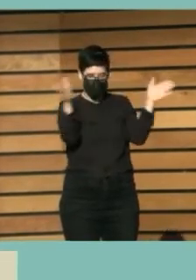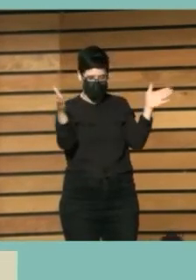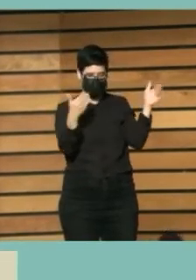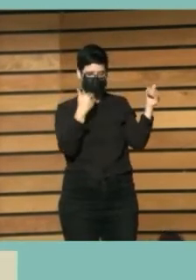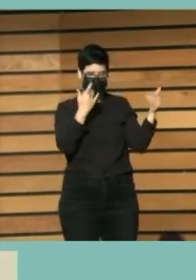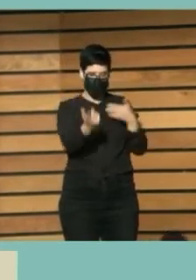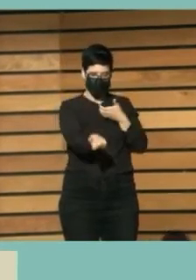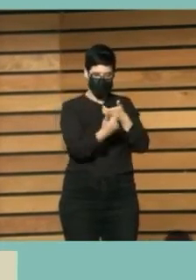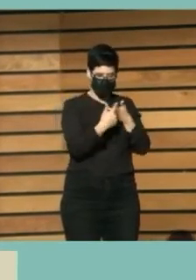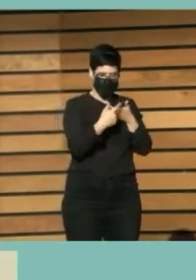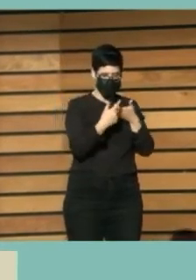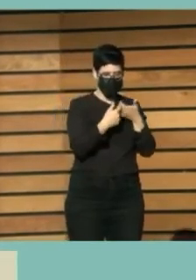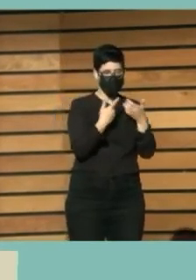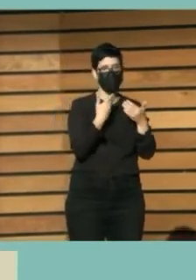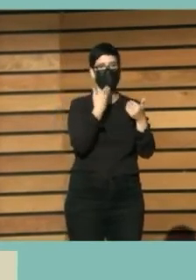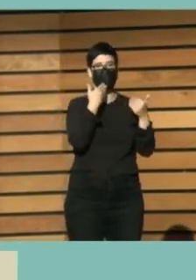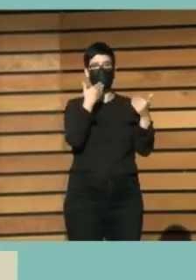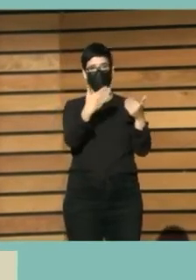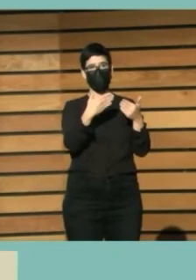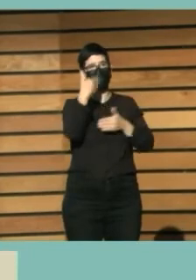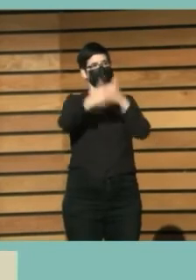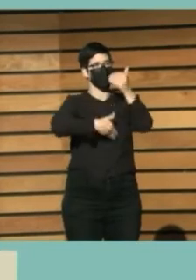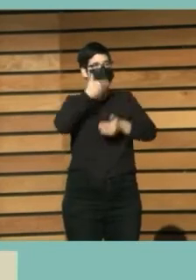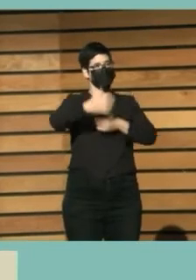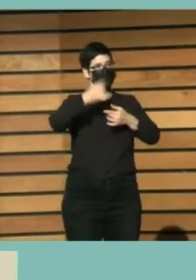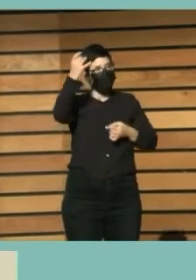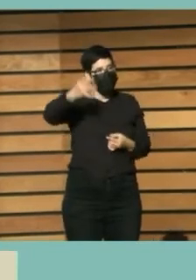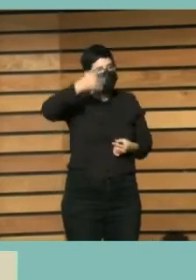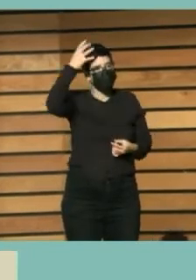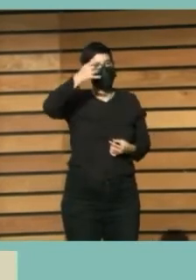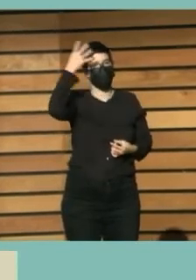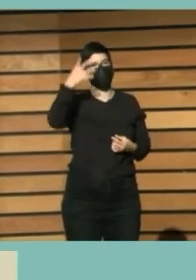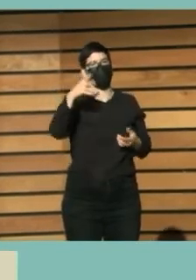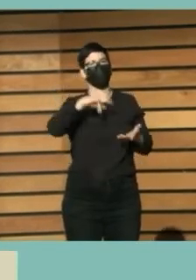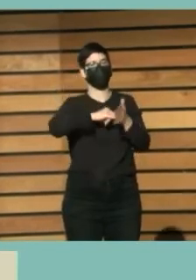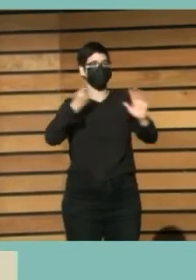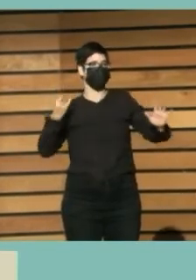y en procesos de innovación y de metodologías de innovación social.